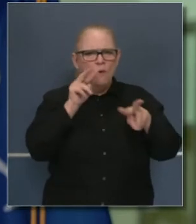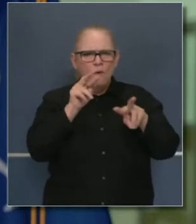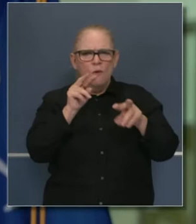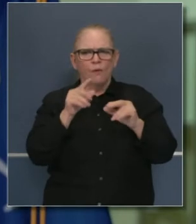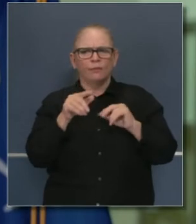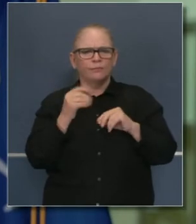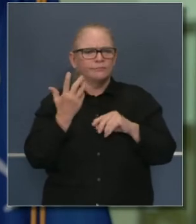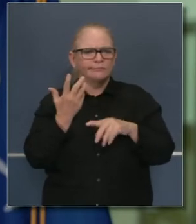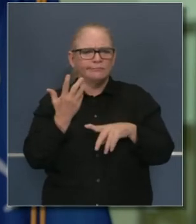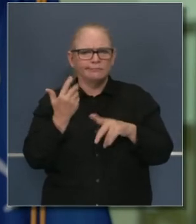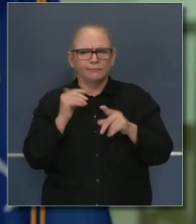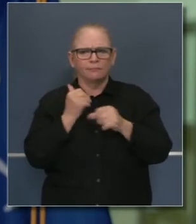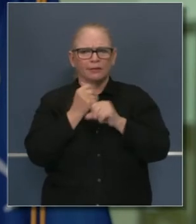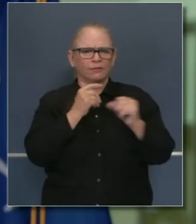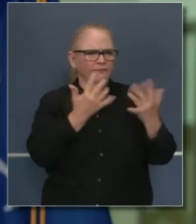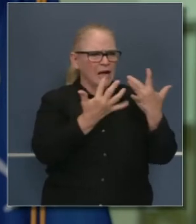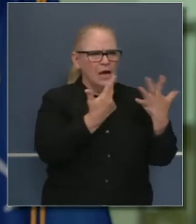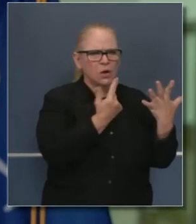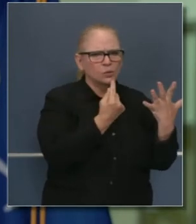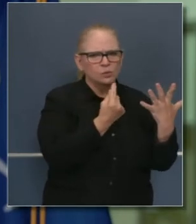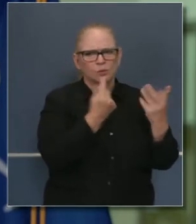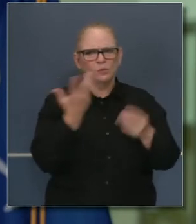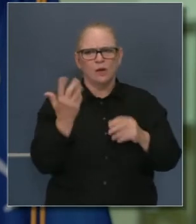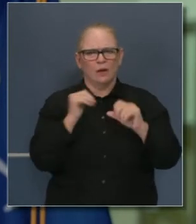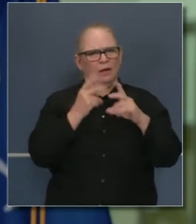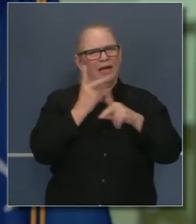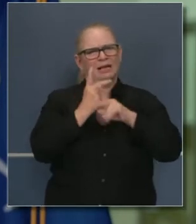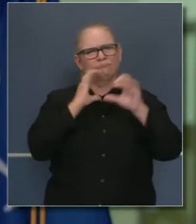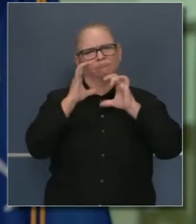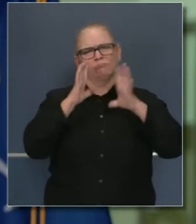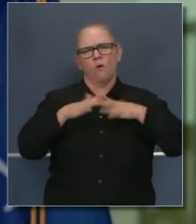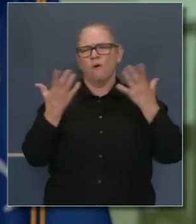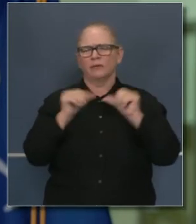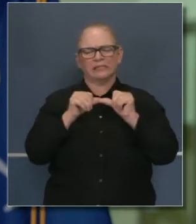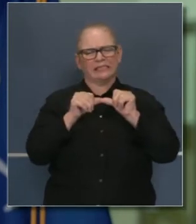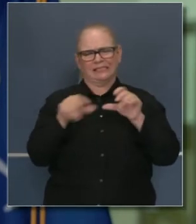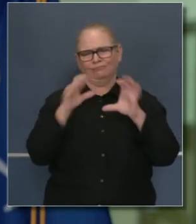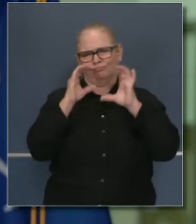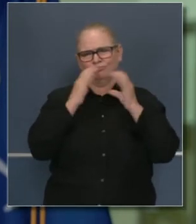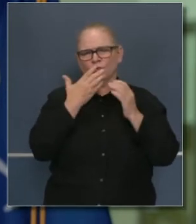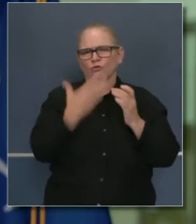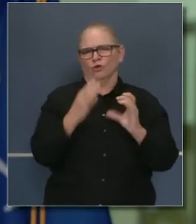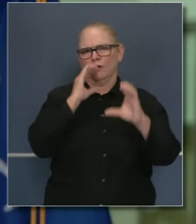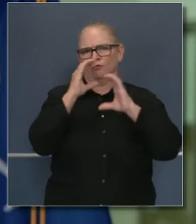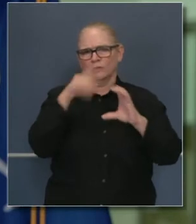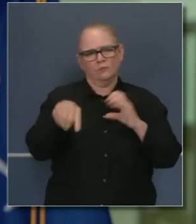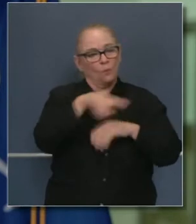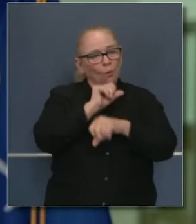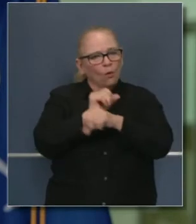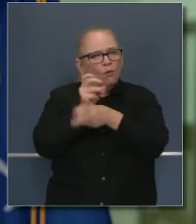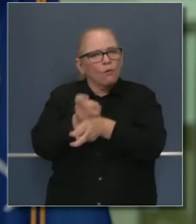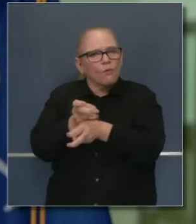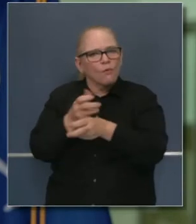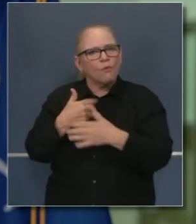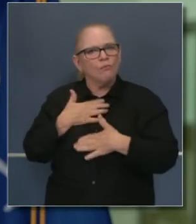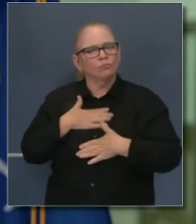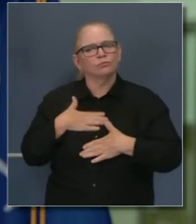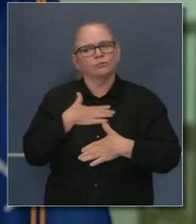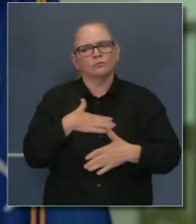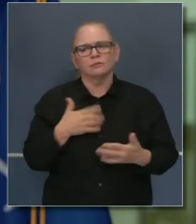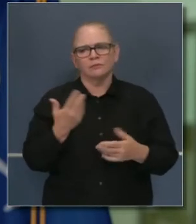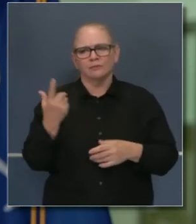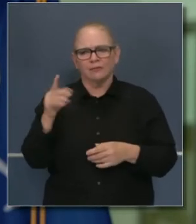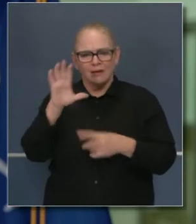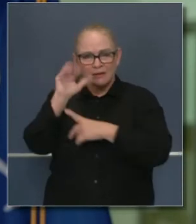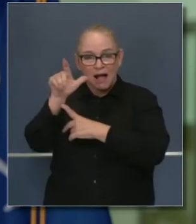monitoreando la situación dinámica en tiempo real. Y el líder es el jefe Porter de Cal Fire. Ellos todos